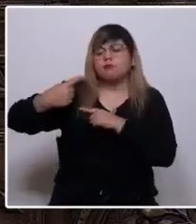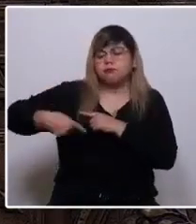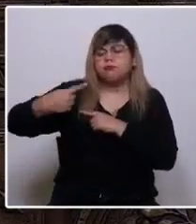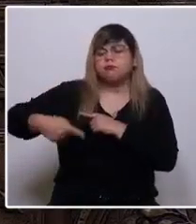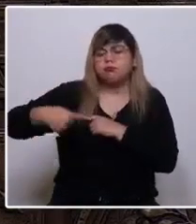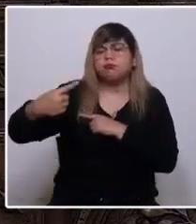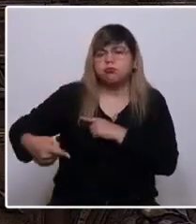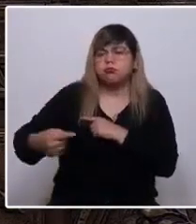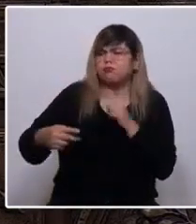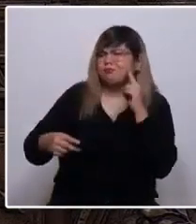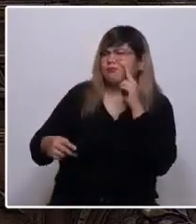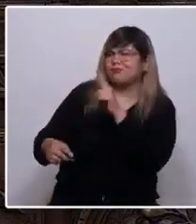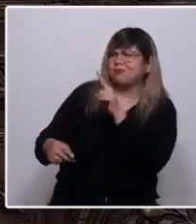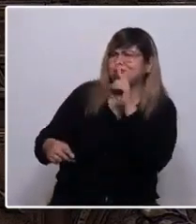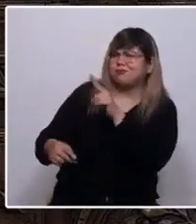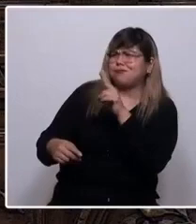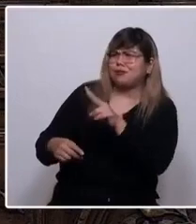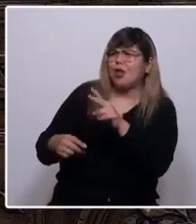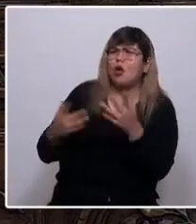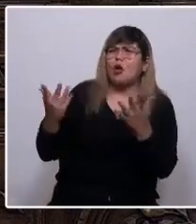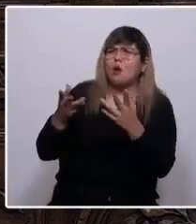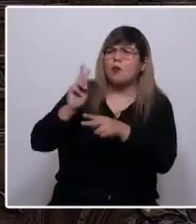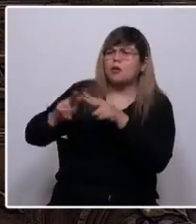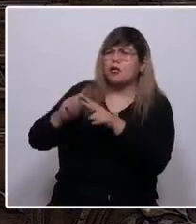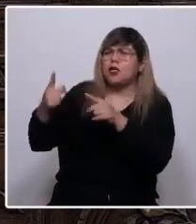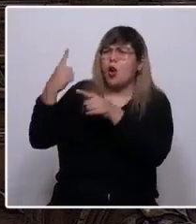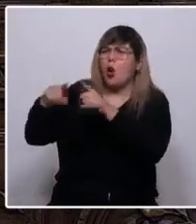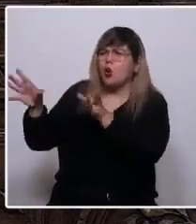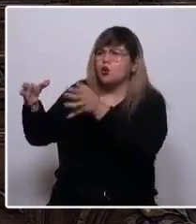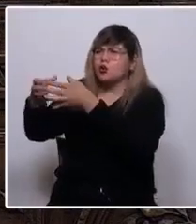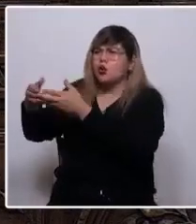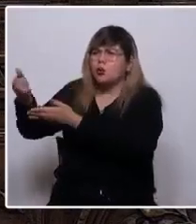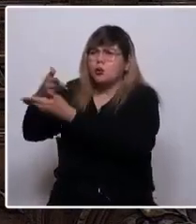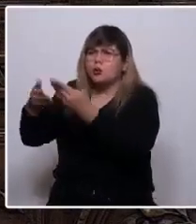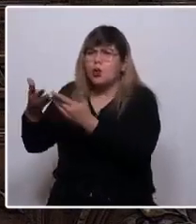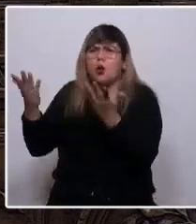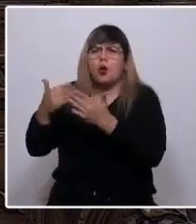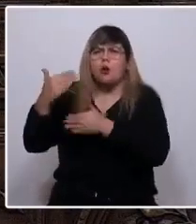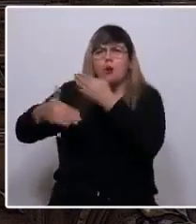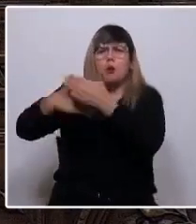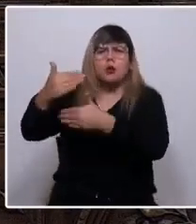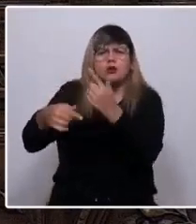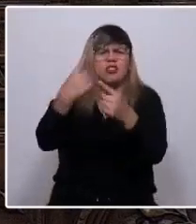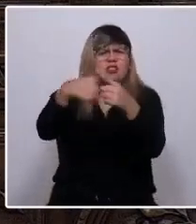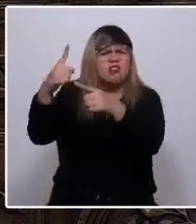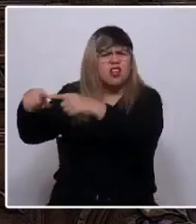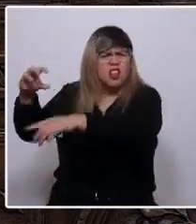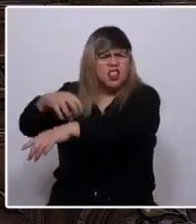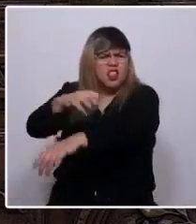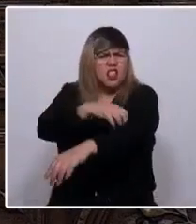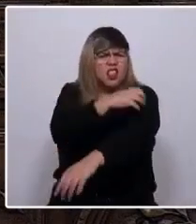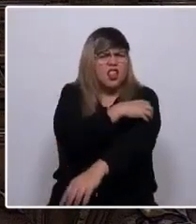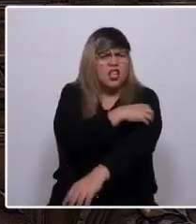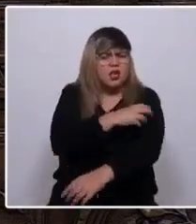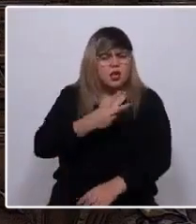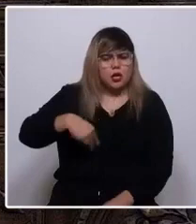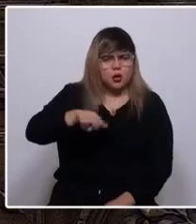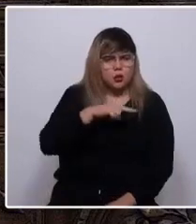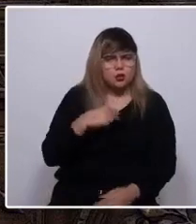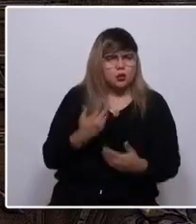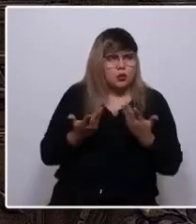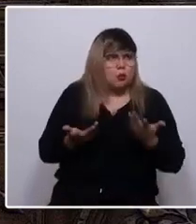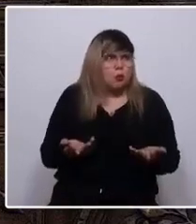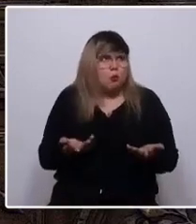visto cómo se desarrollan otras urbes, cómo el progreso llega a distintas partes del país y nosotros aún